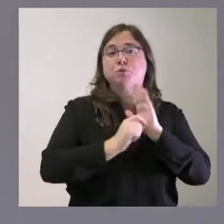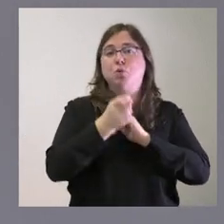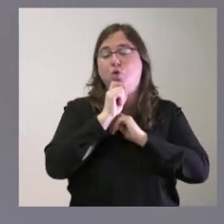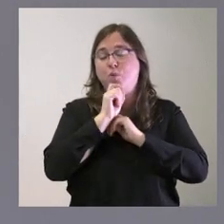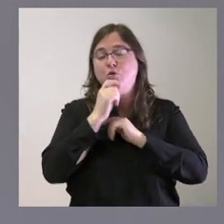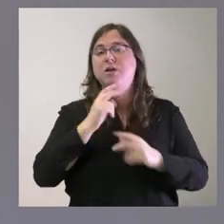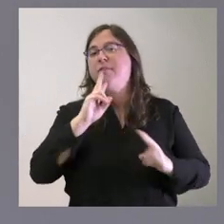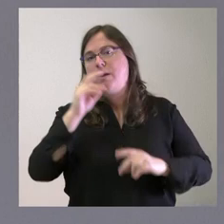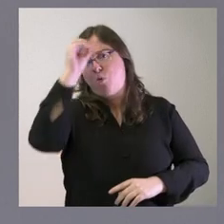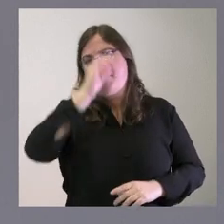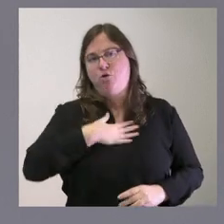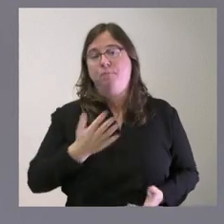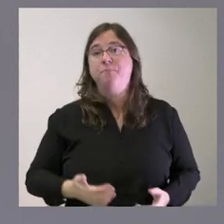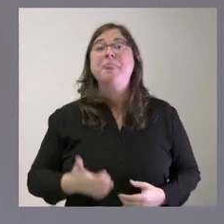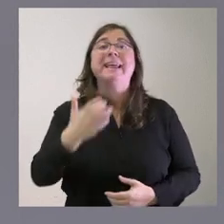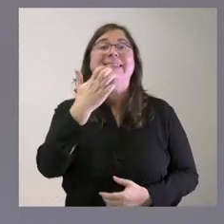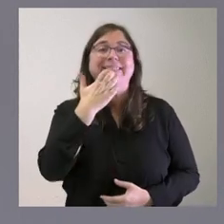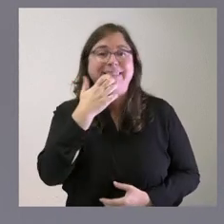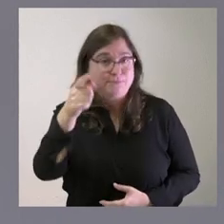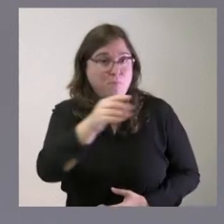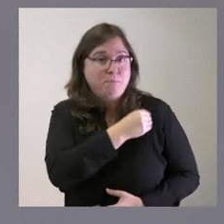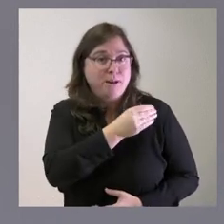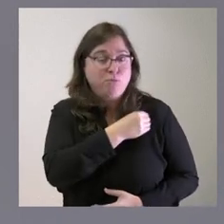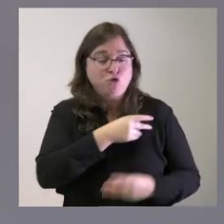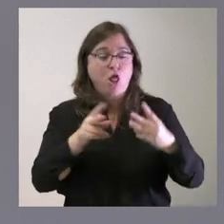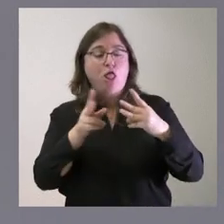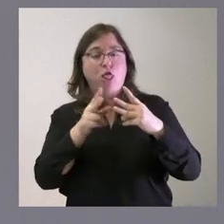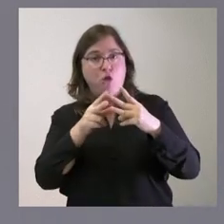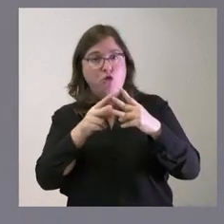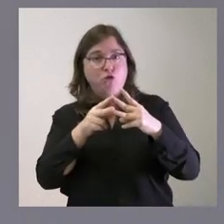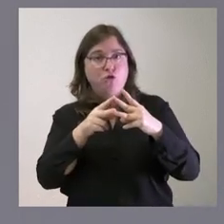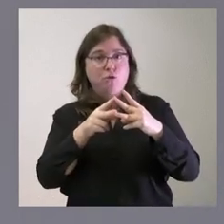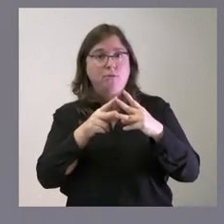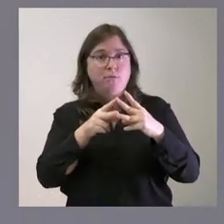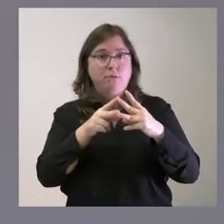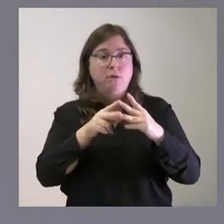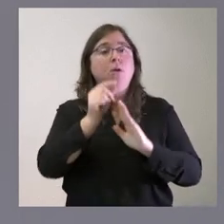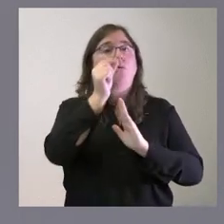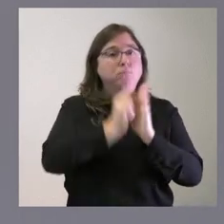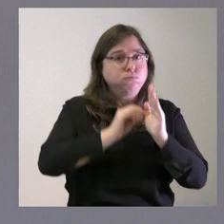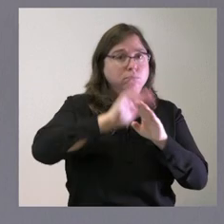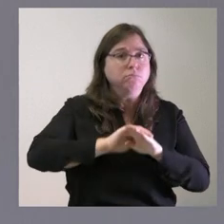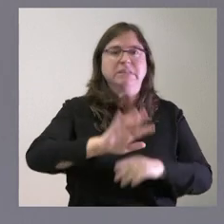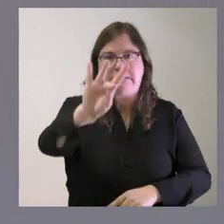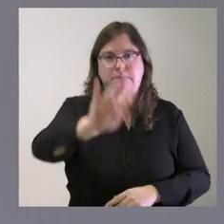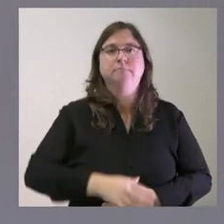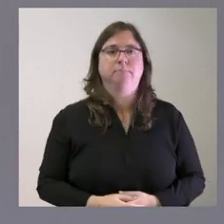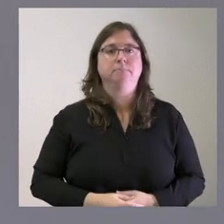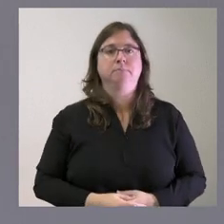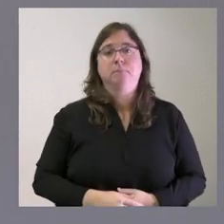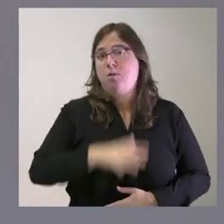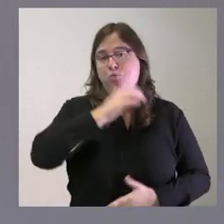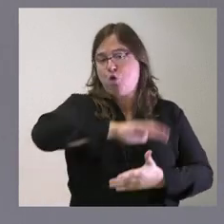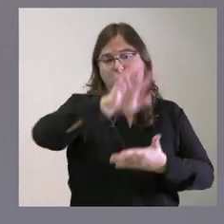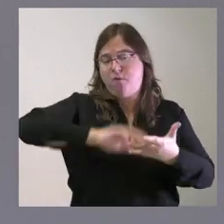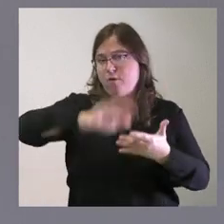posición al respecto si usted me dice que estas otras dos candidaturas si cumplen las condiciones las cumplen y por eso el informe